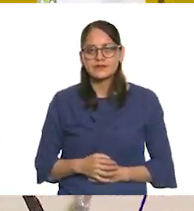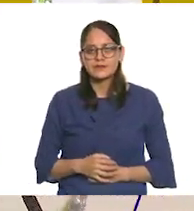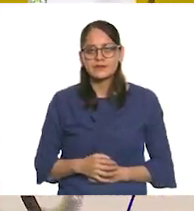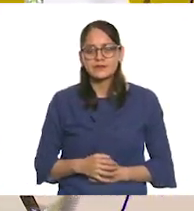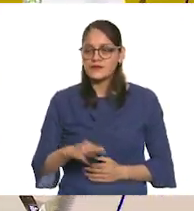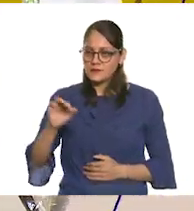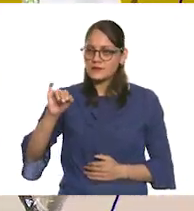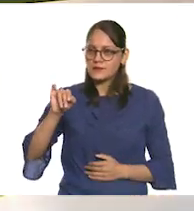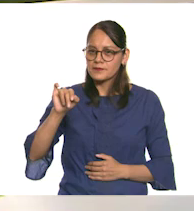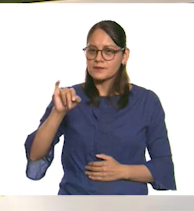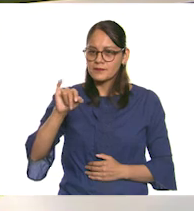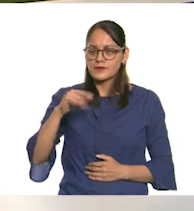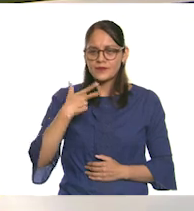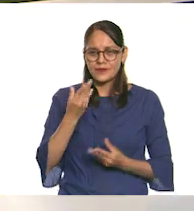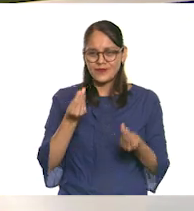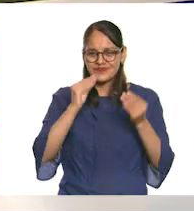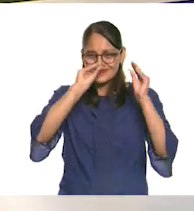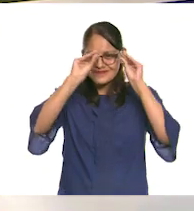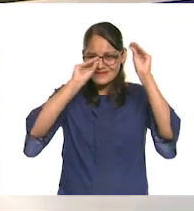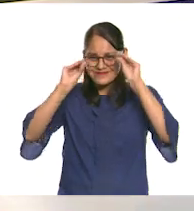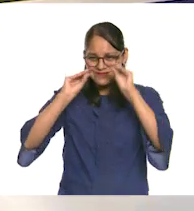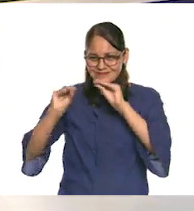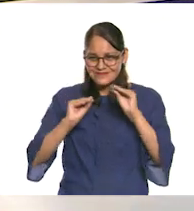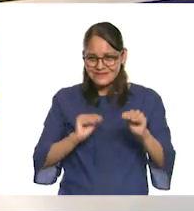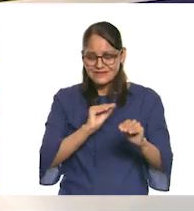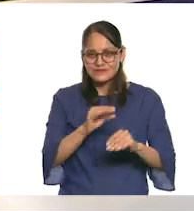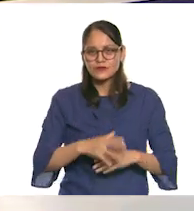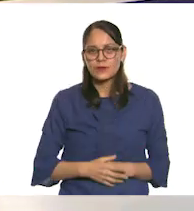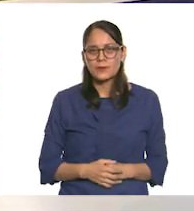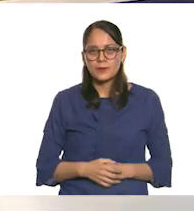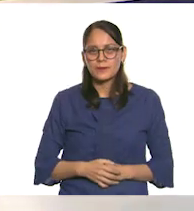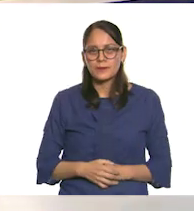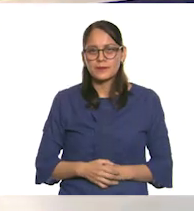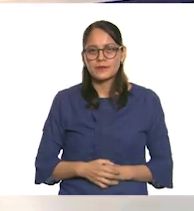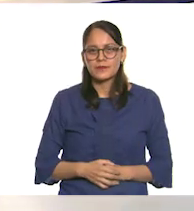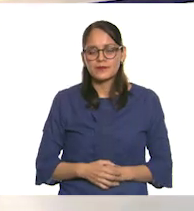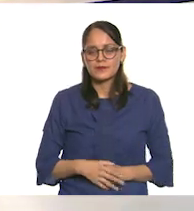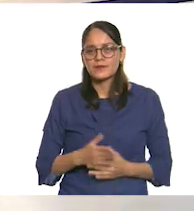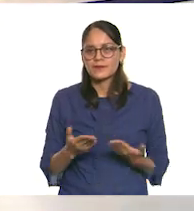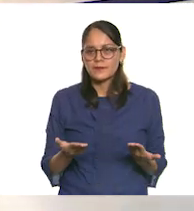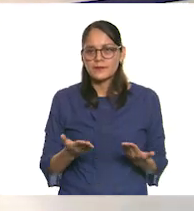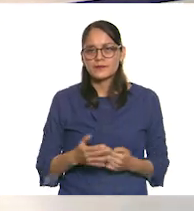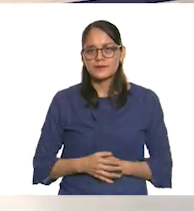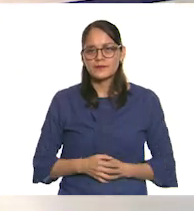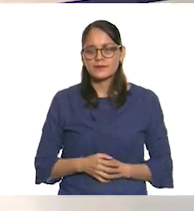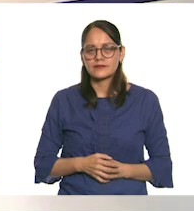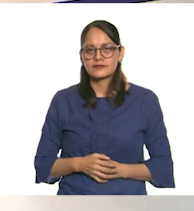Sí. Muy elaborados. Vamos a quedarnos con este.